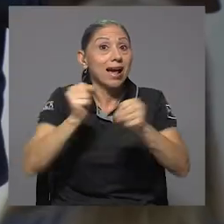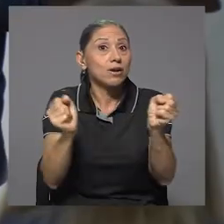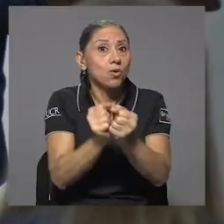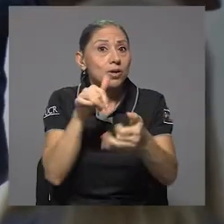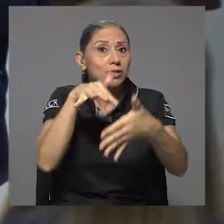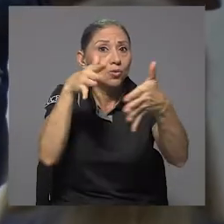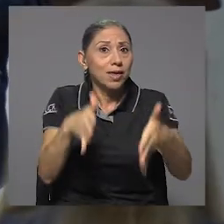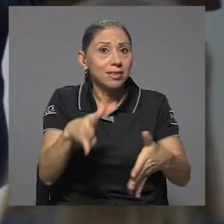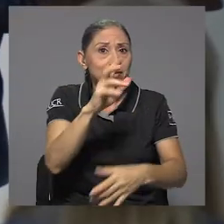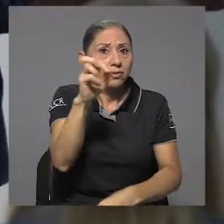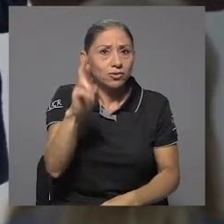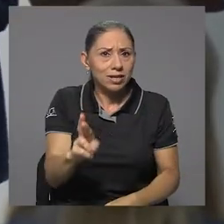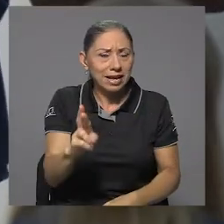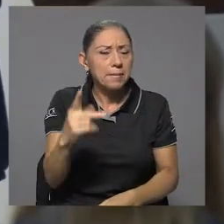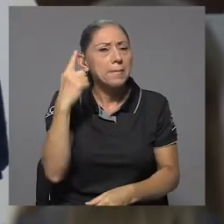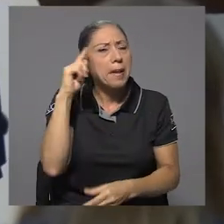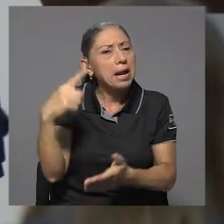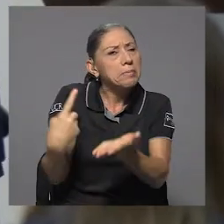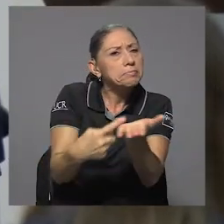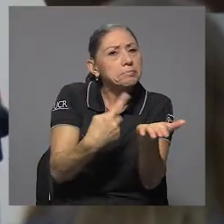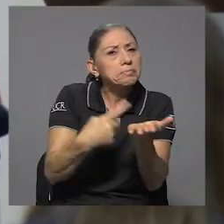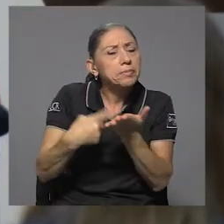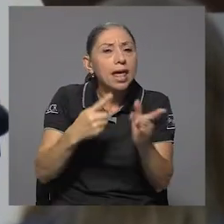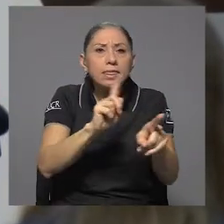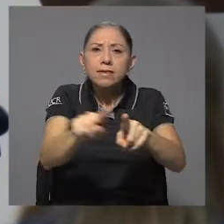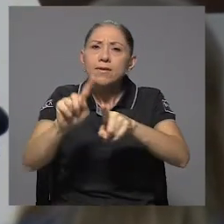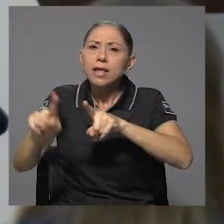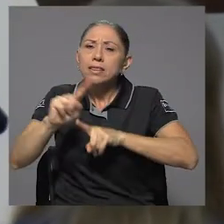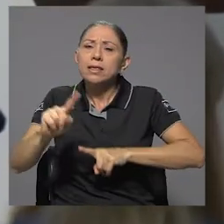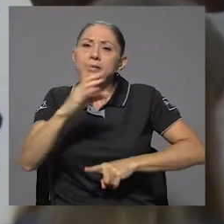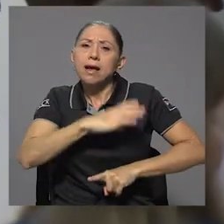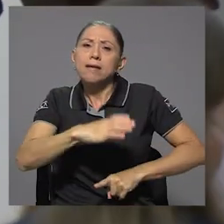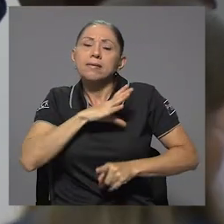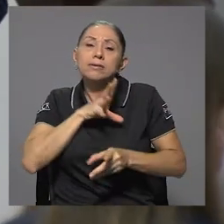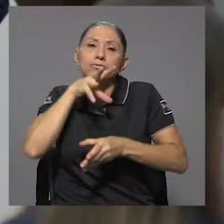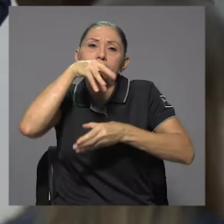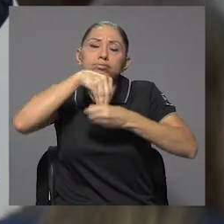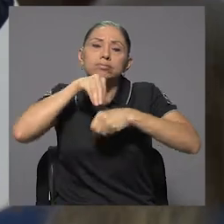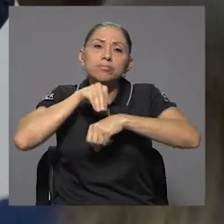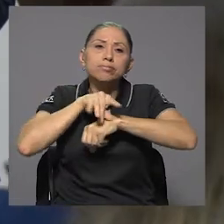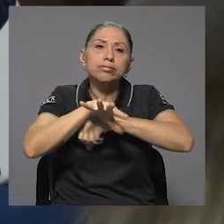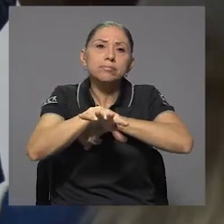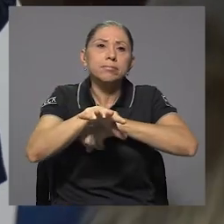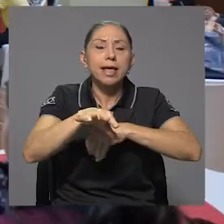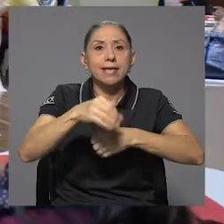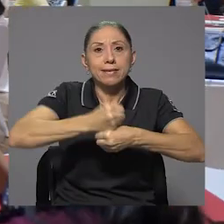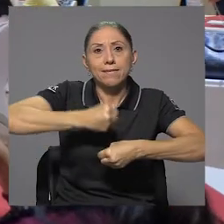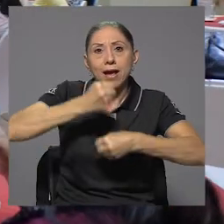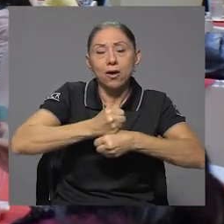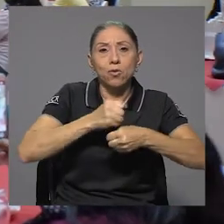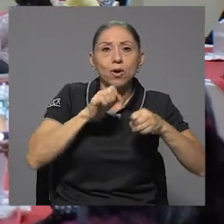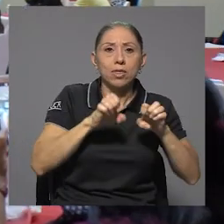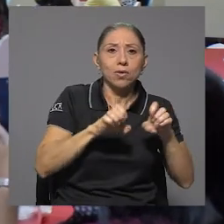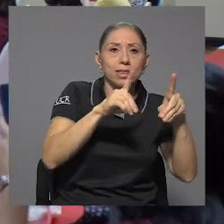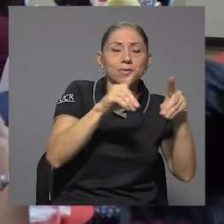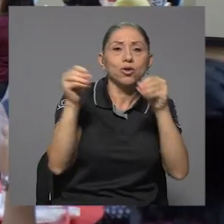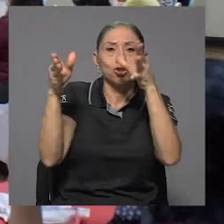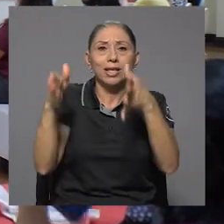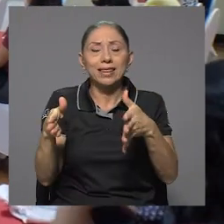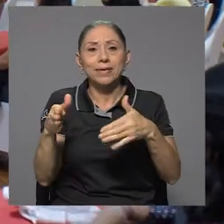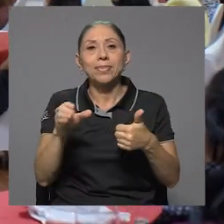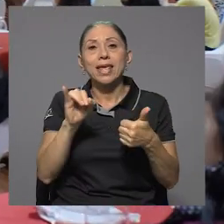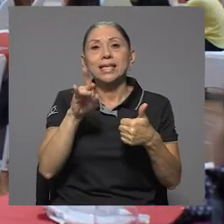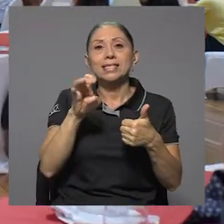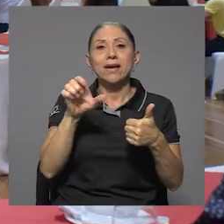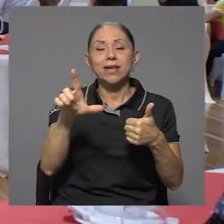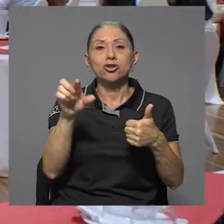con el fin de analizar diferentes aspectos que tienen incidencia en el desempeño escolar y docente. Isabel Román, del programa